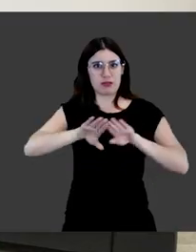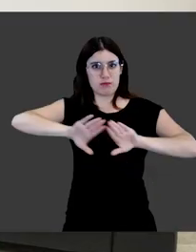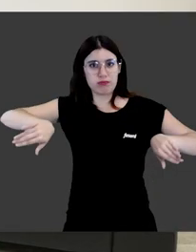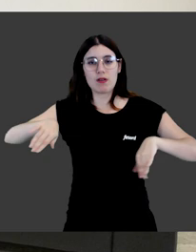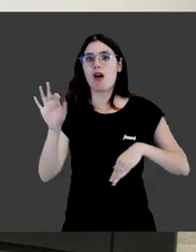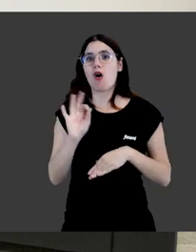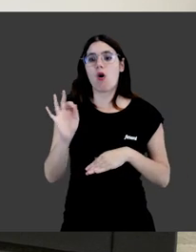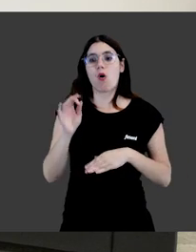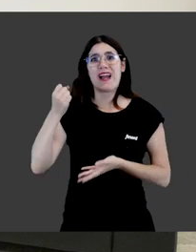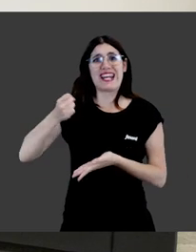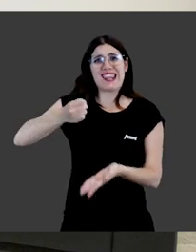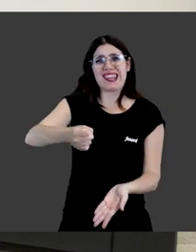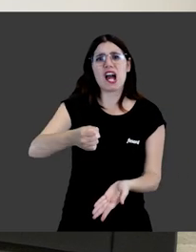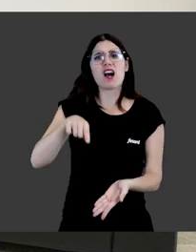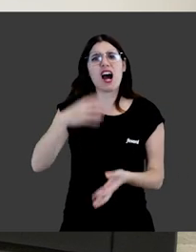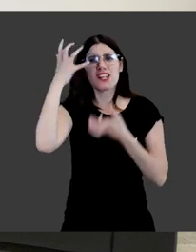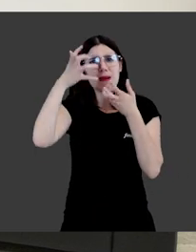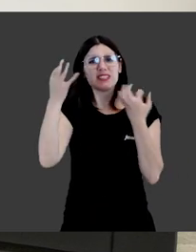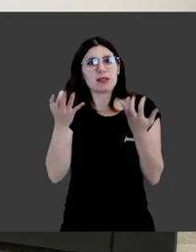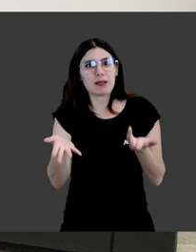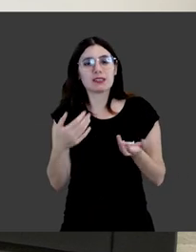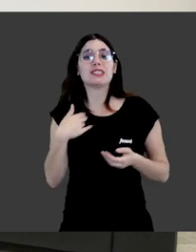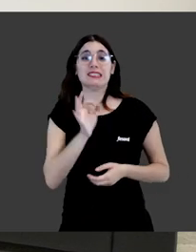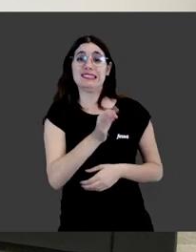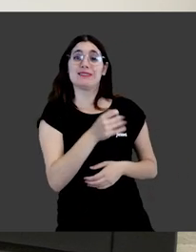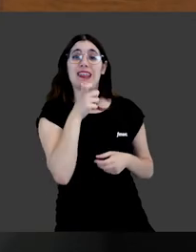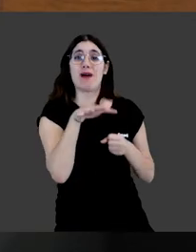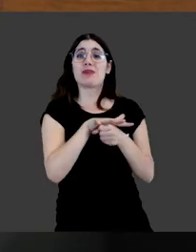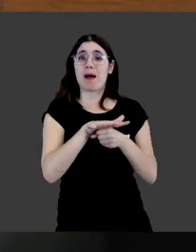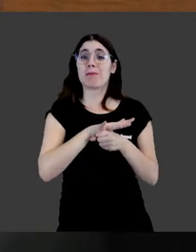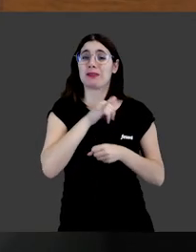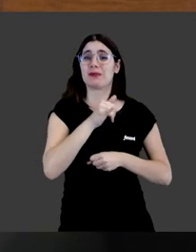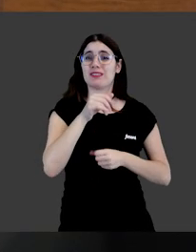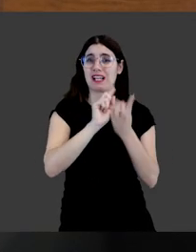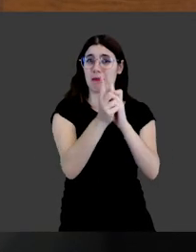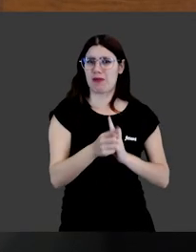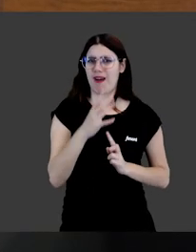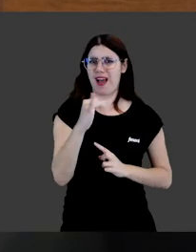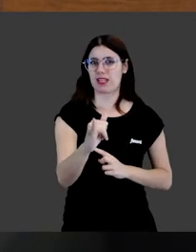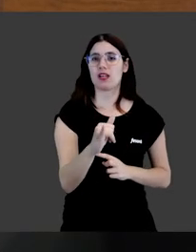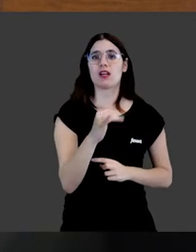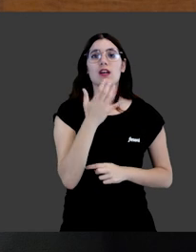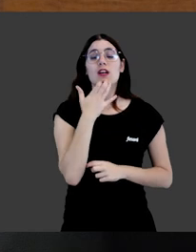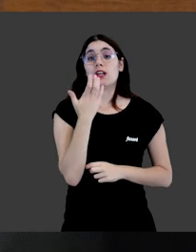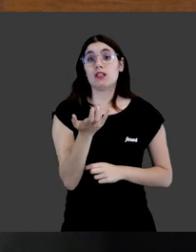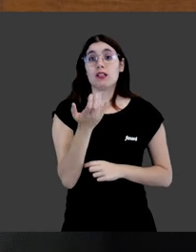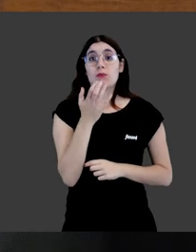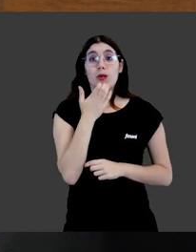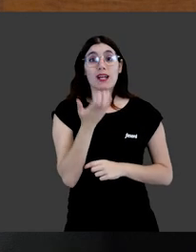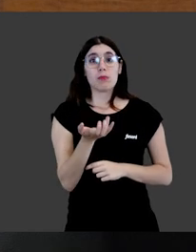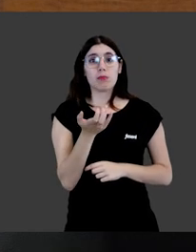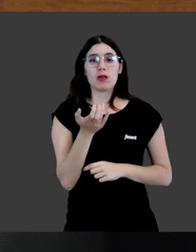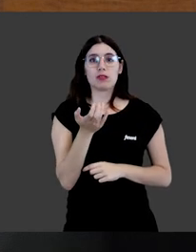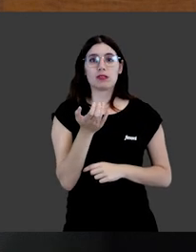pareja de hecho? Por no hablar ya de problemas de herencia. Sí, la verdad es que es un ámbito donde también ha habido cambios. De hecho,